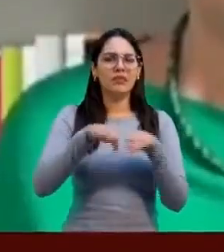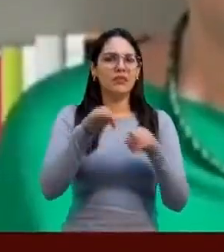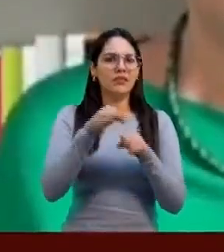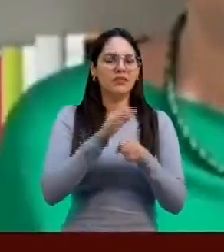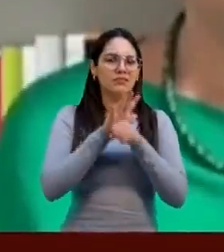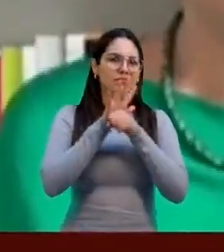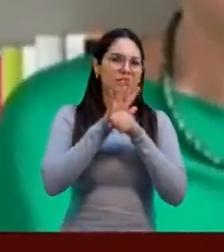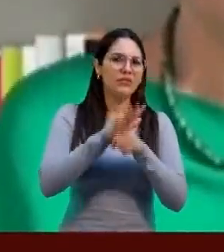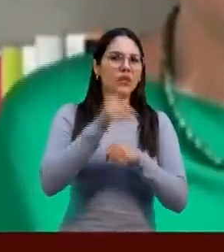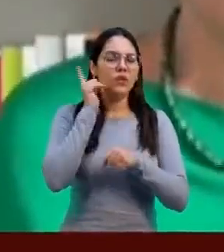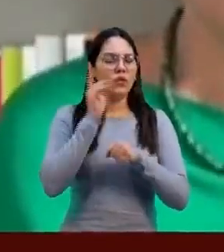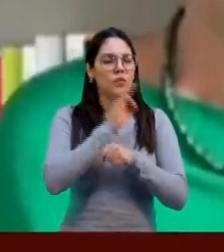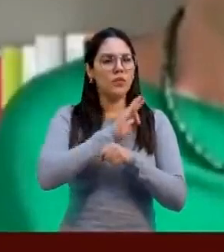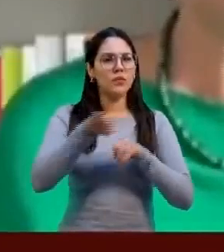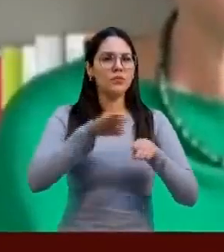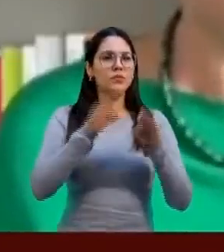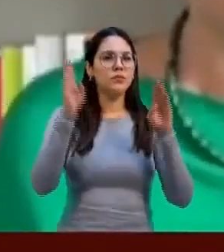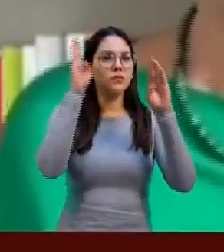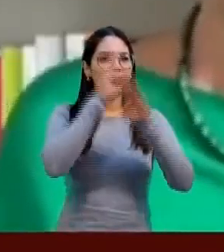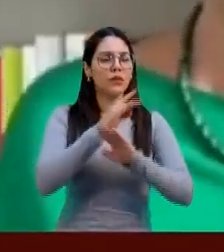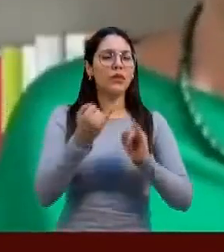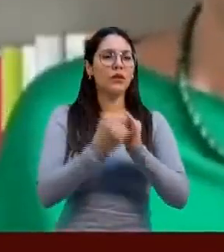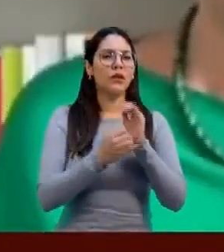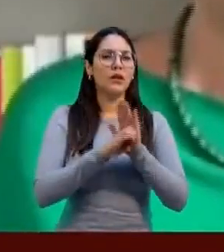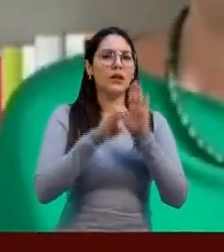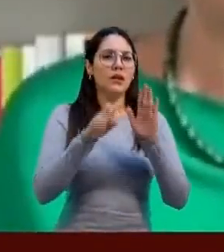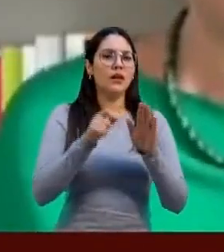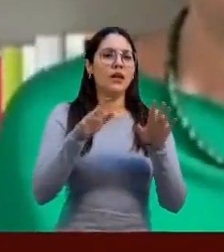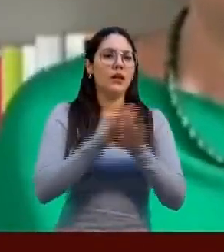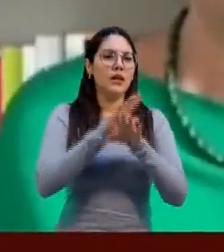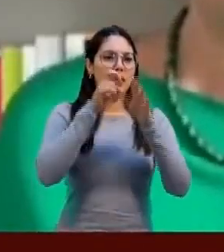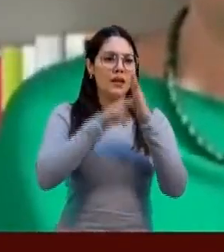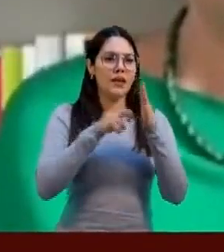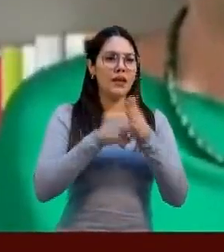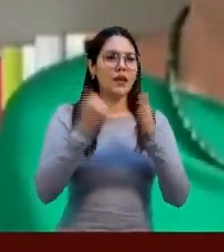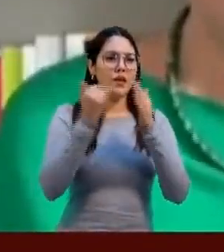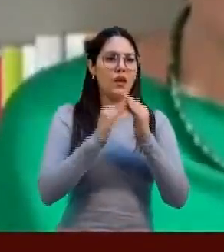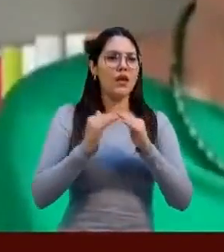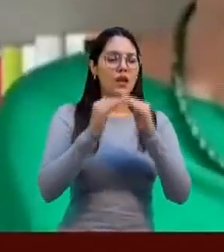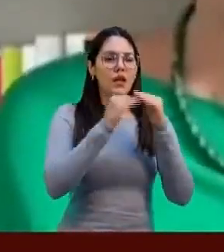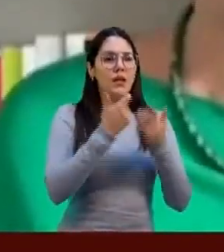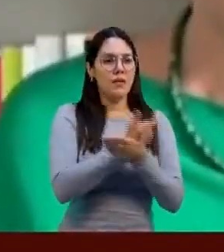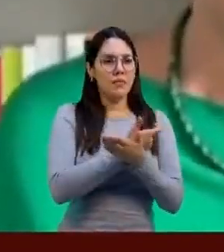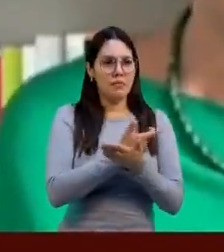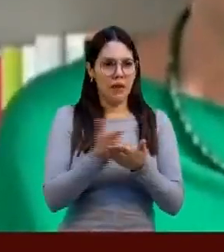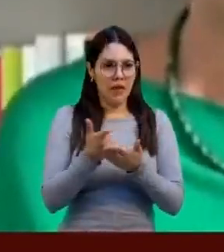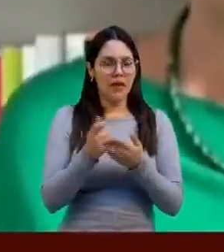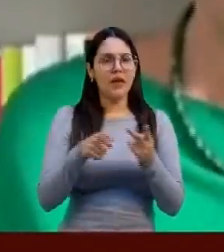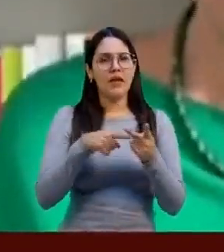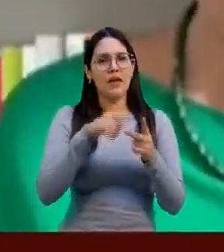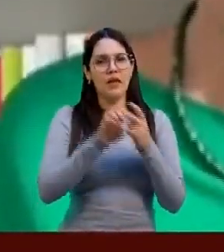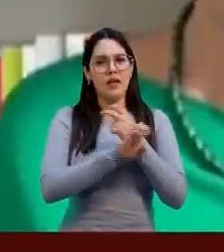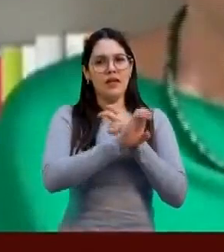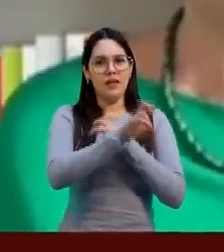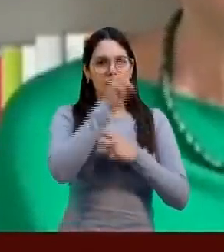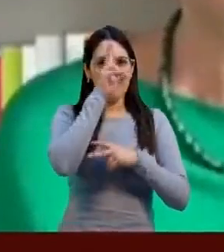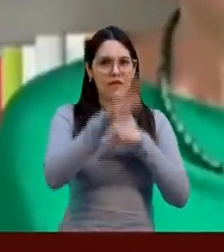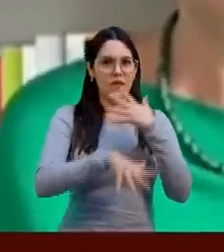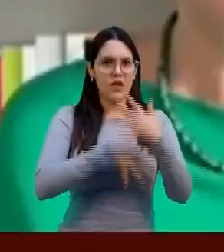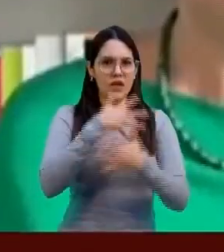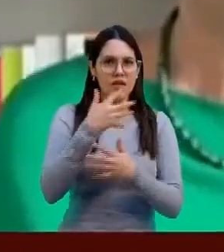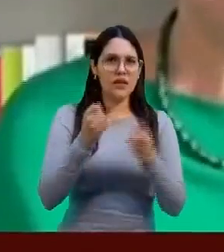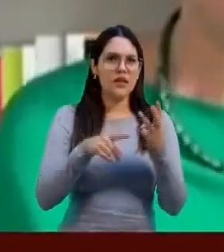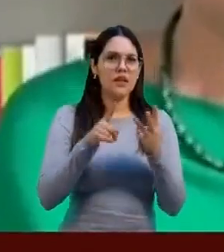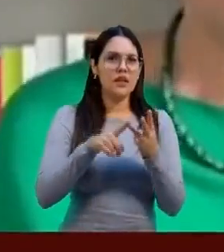convivencia sana como por ejemplo la reforma sobre igualdad salarial, contra el acoso y la violencia, regulación del